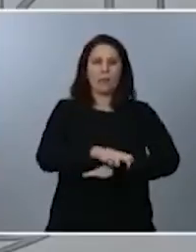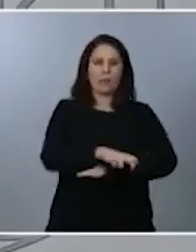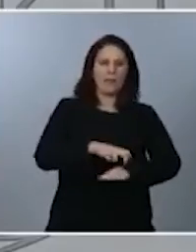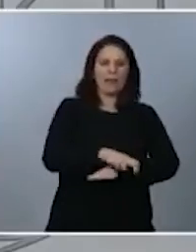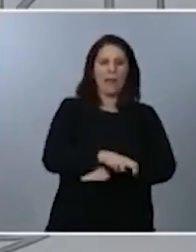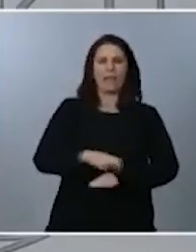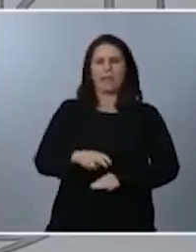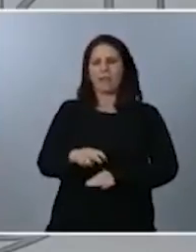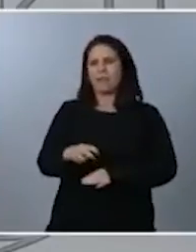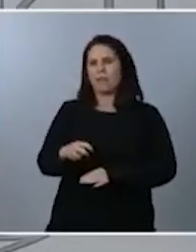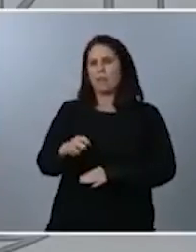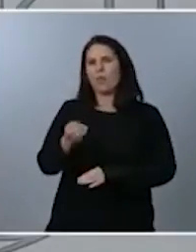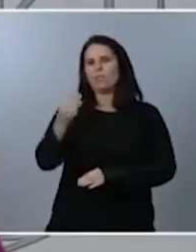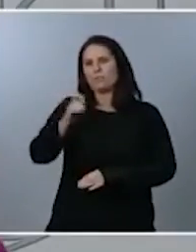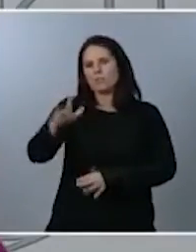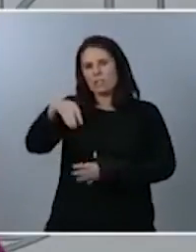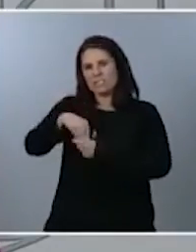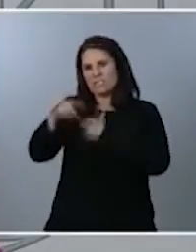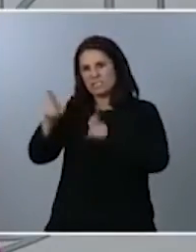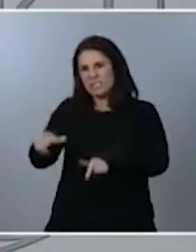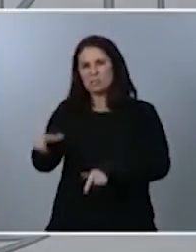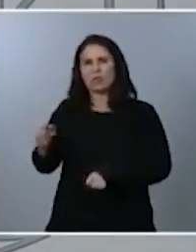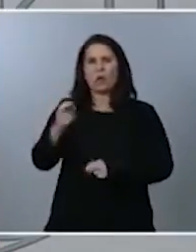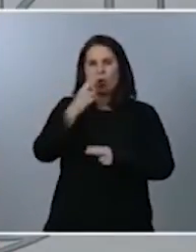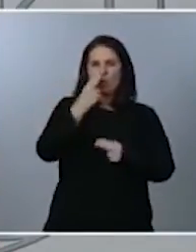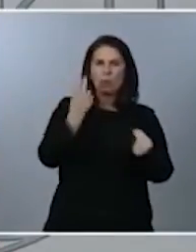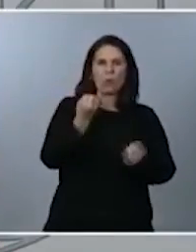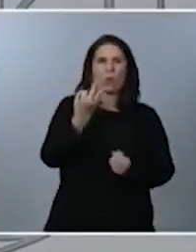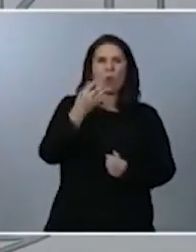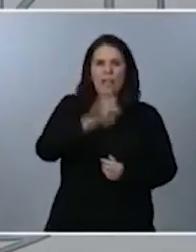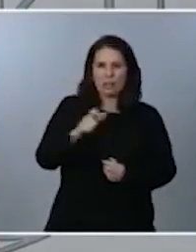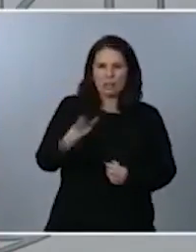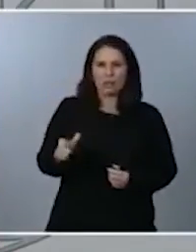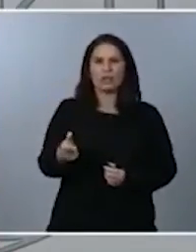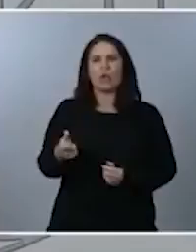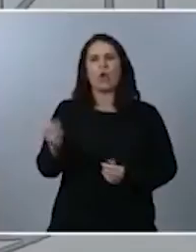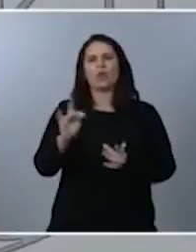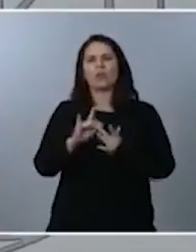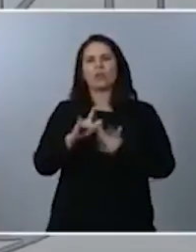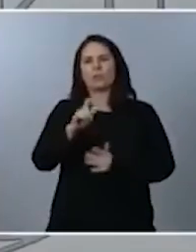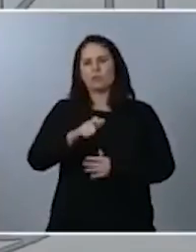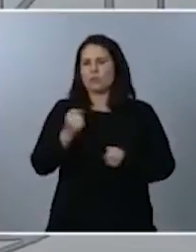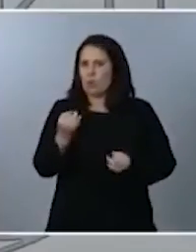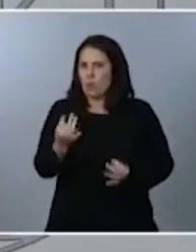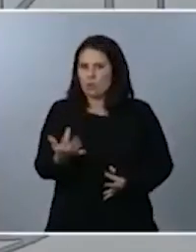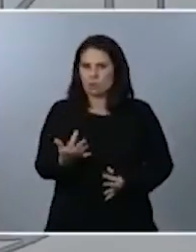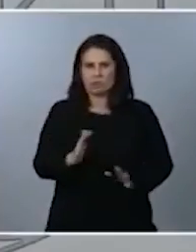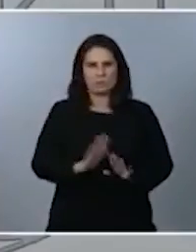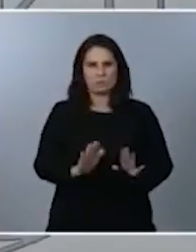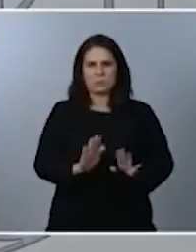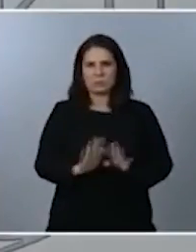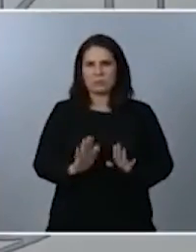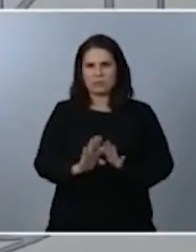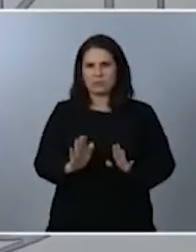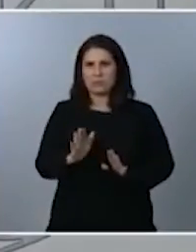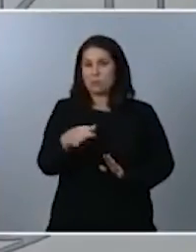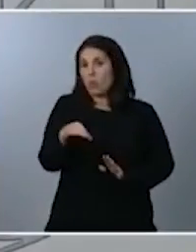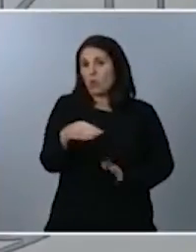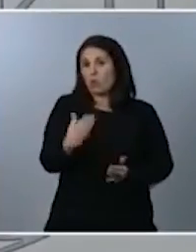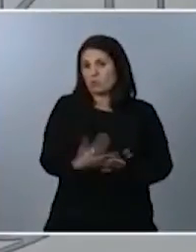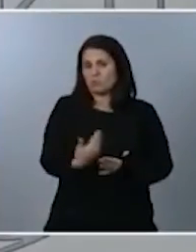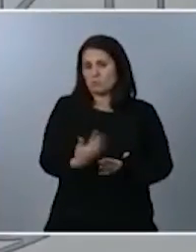públicos o de la capacidad de reducir los contactos entre personas que es lo único que se ha demostrado realmente